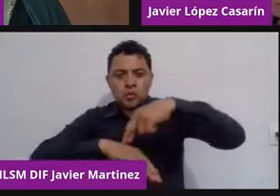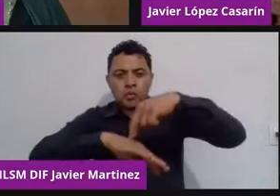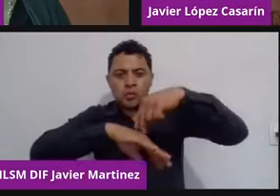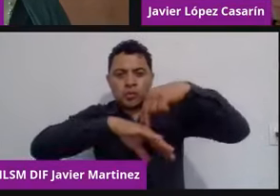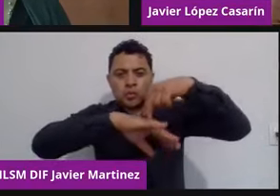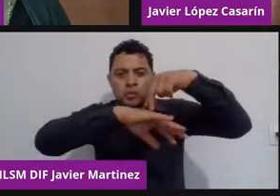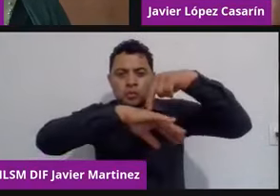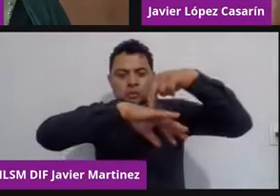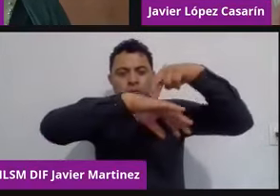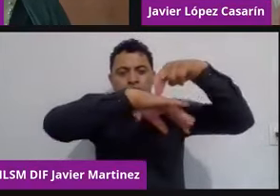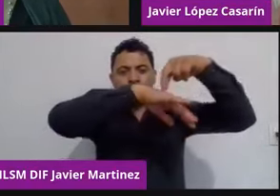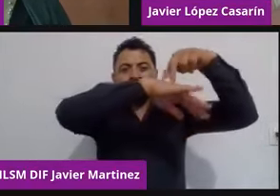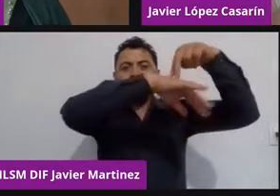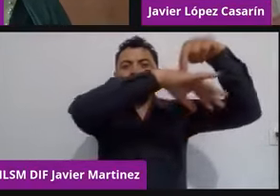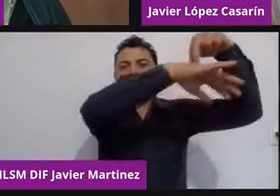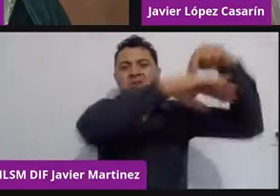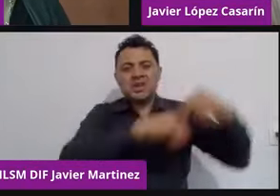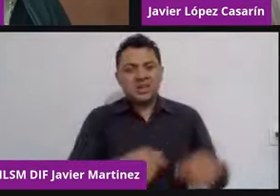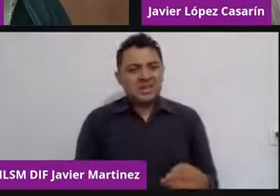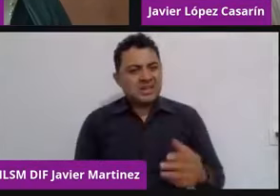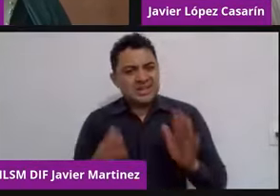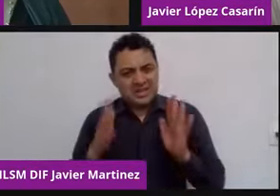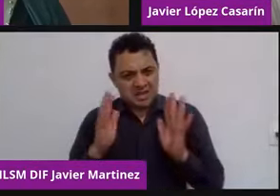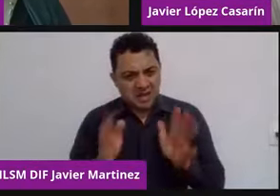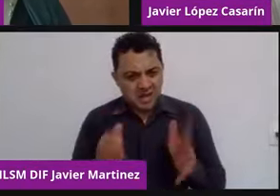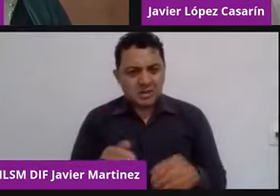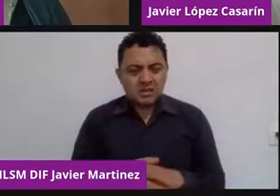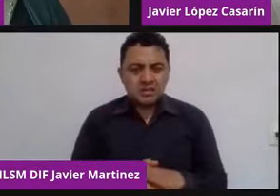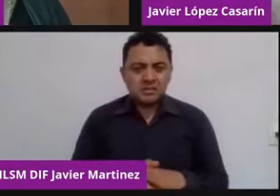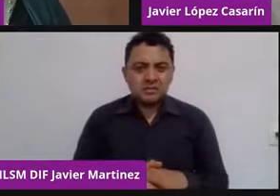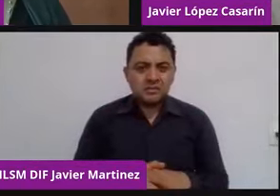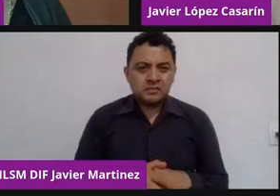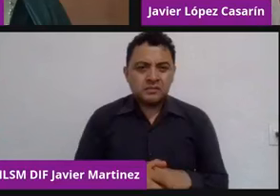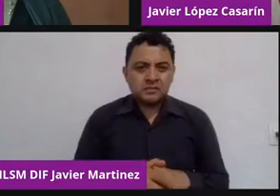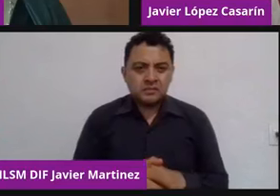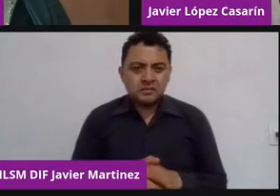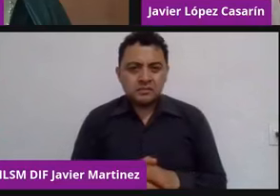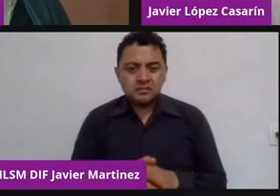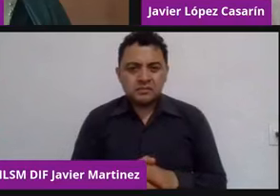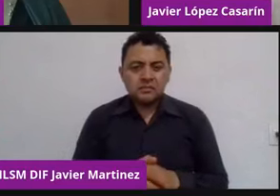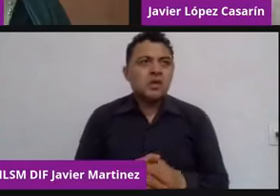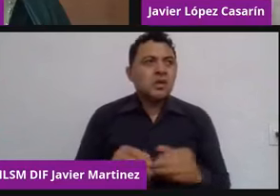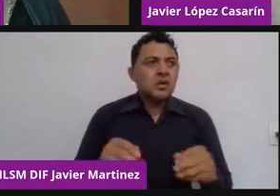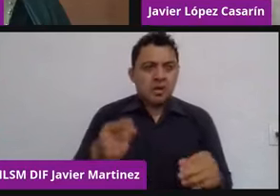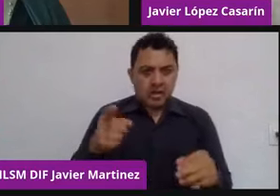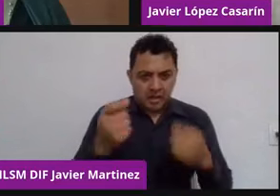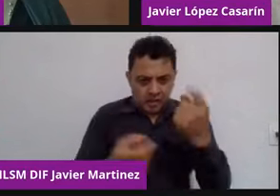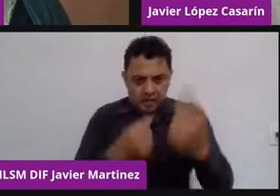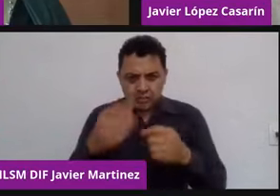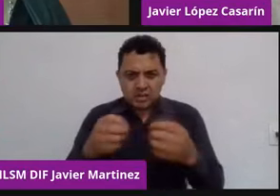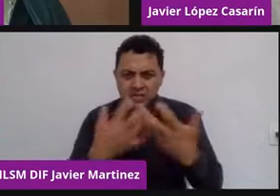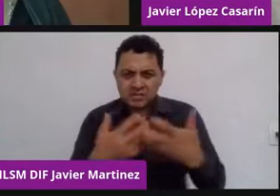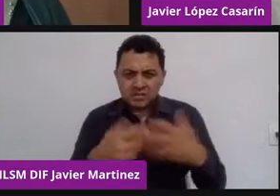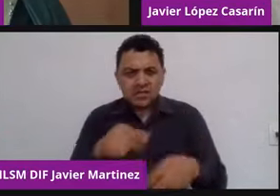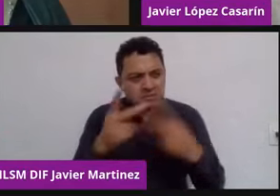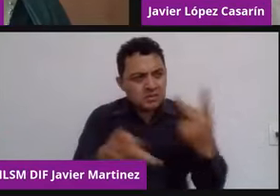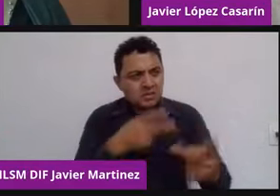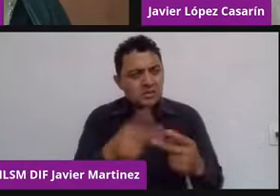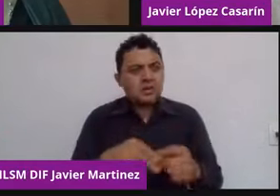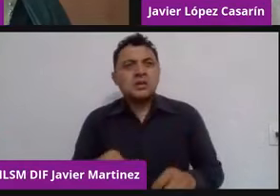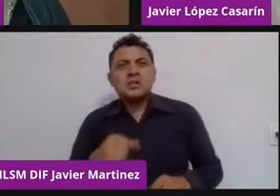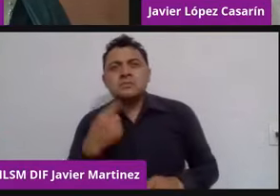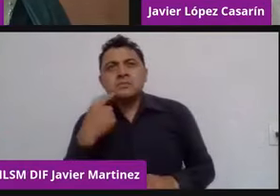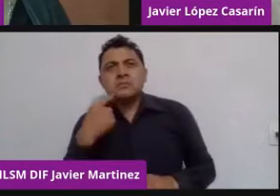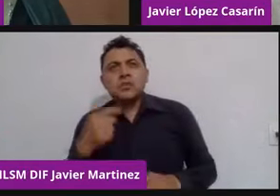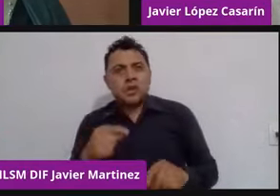transportar en el menos tiempo y menos impacto de un lado del hemisferio al otro pues de repente te estás dando cuenta de lo